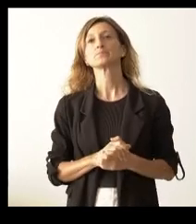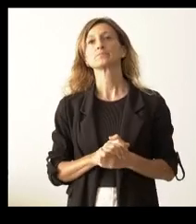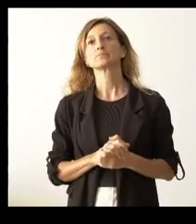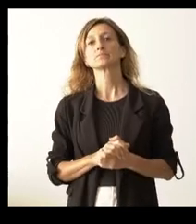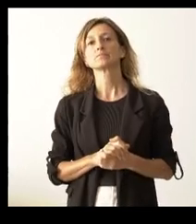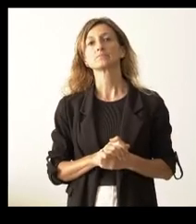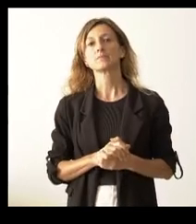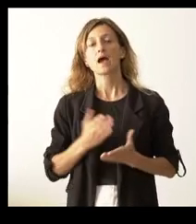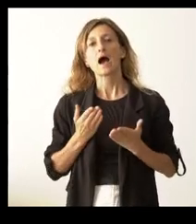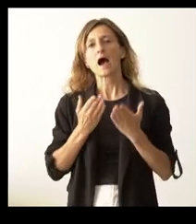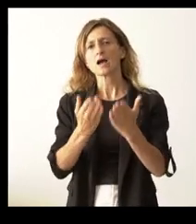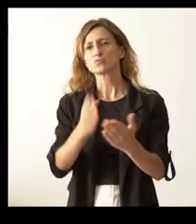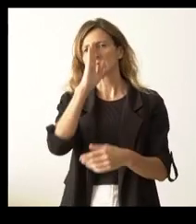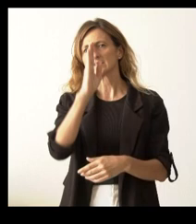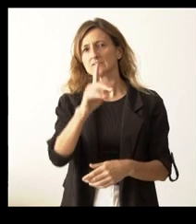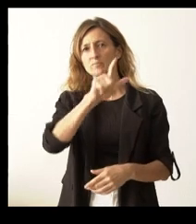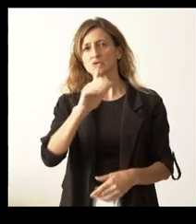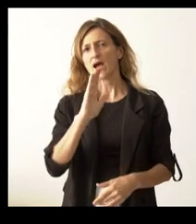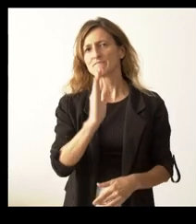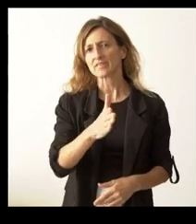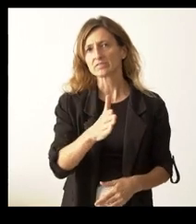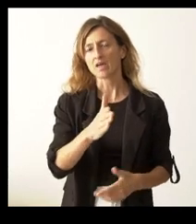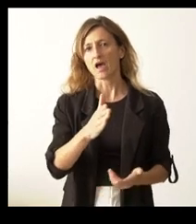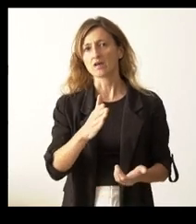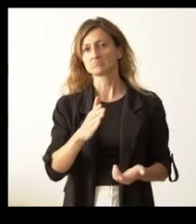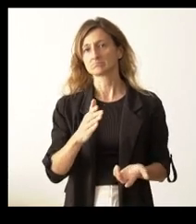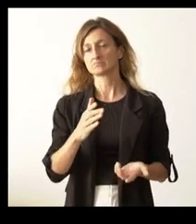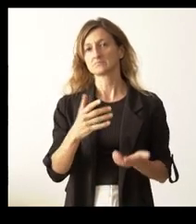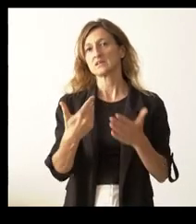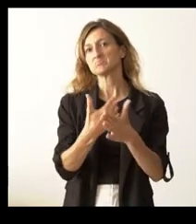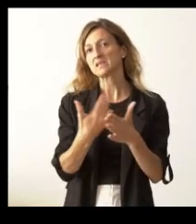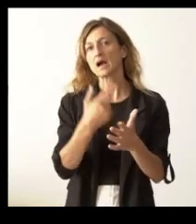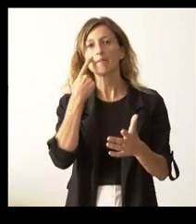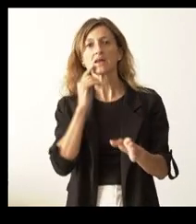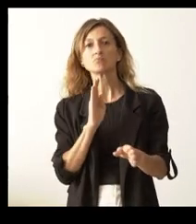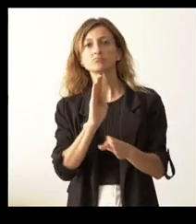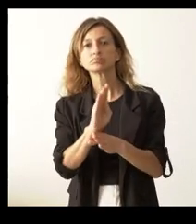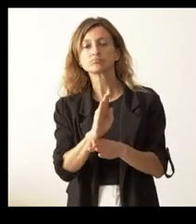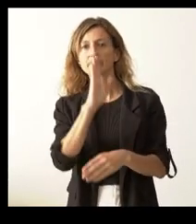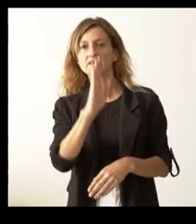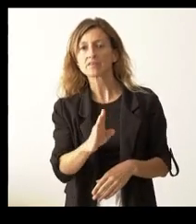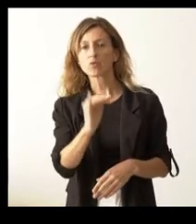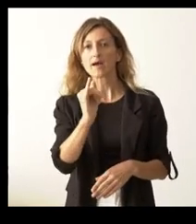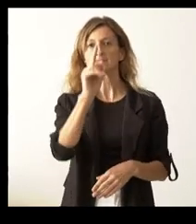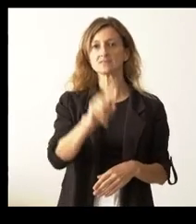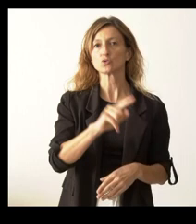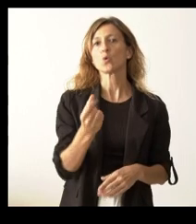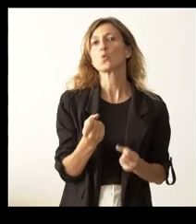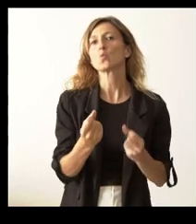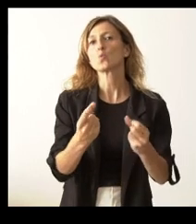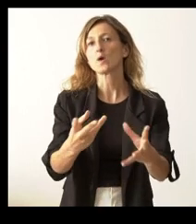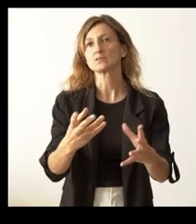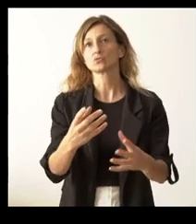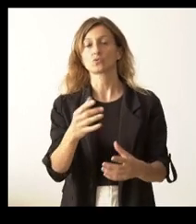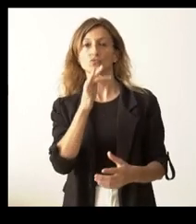directas a los afectados? Y no sé si no podría cuantificar o todavía estamos en trámites de